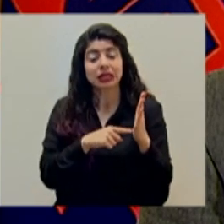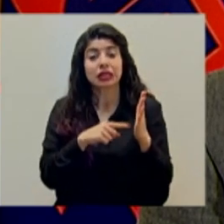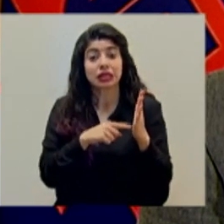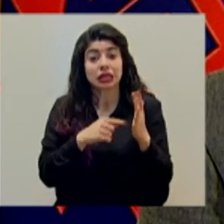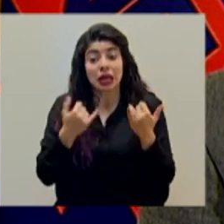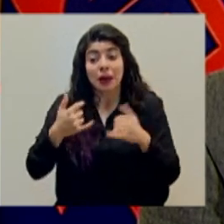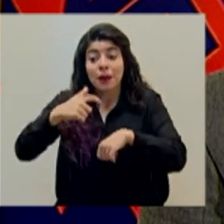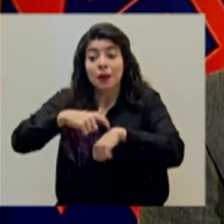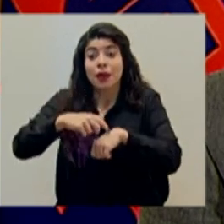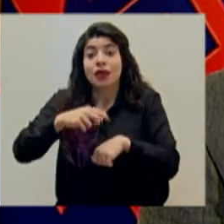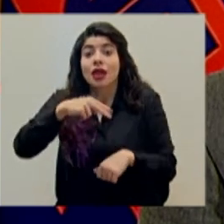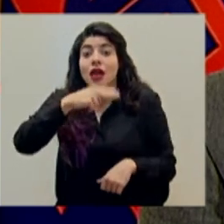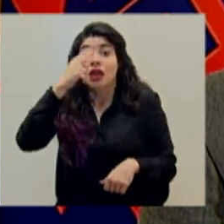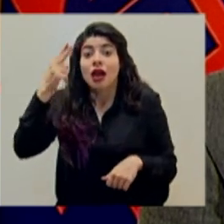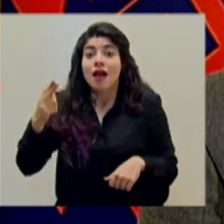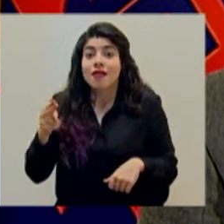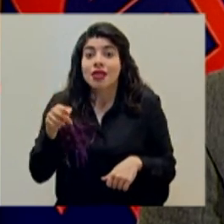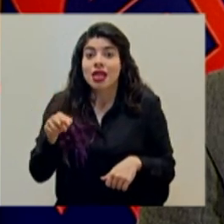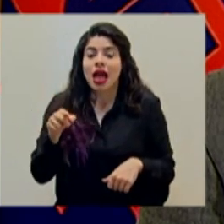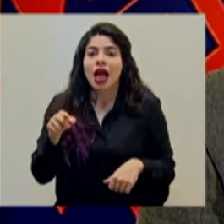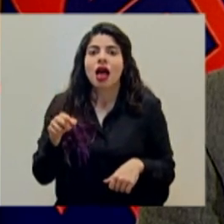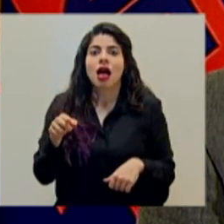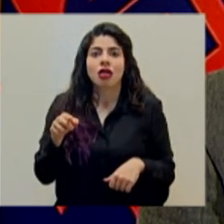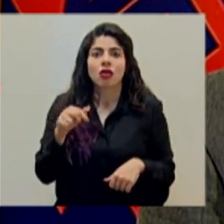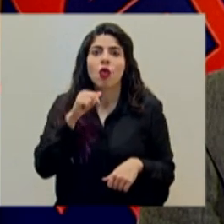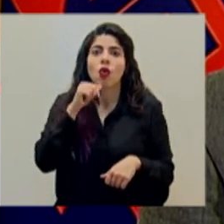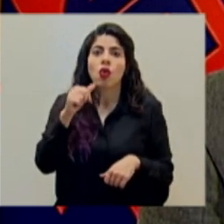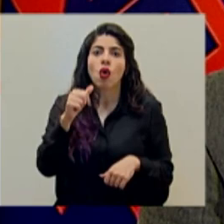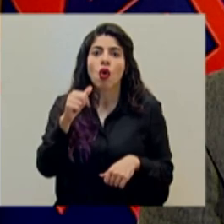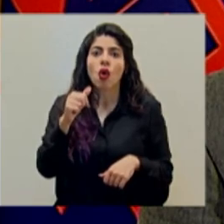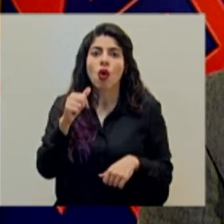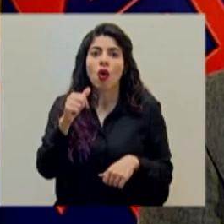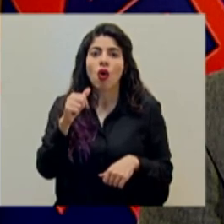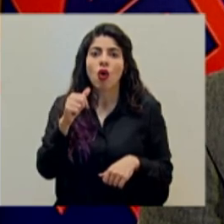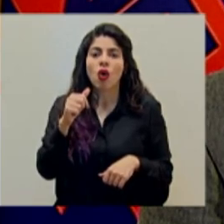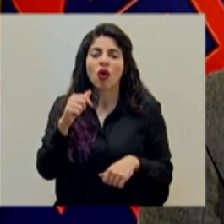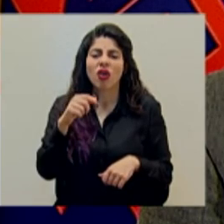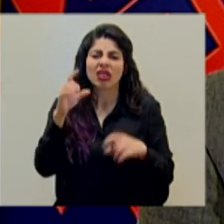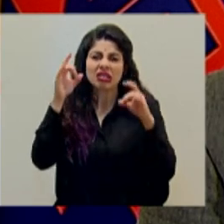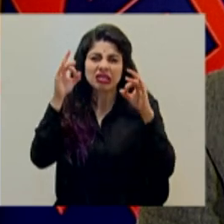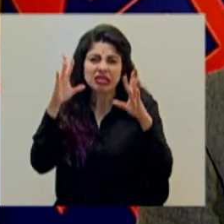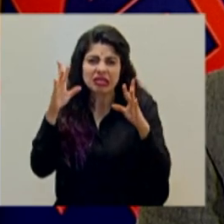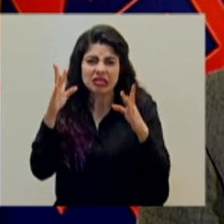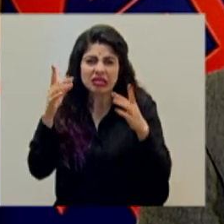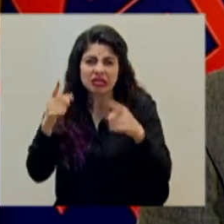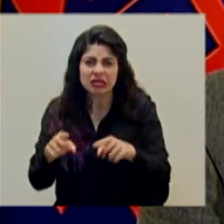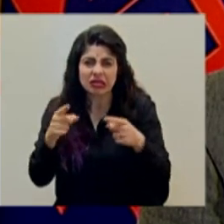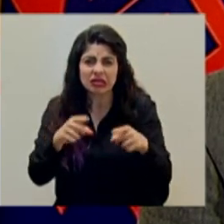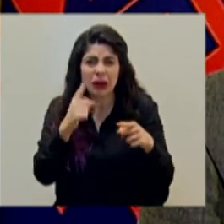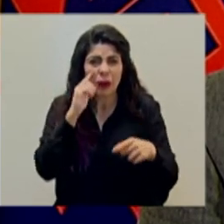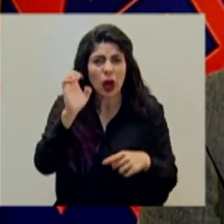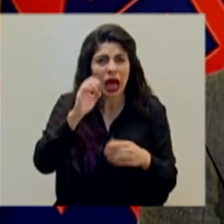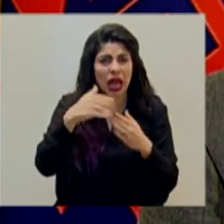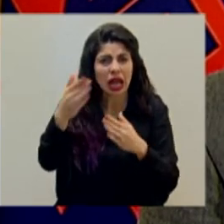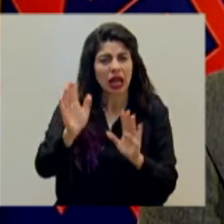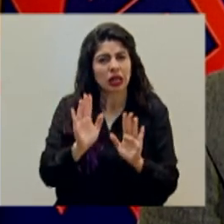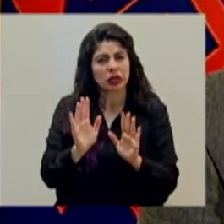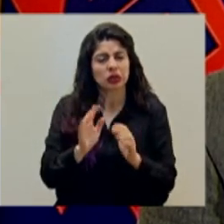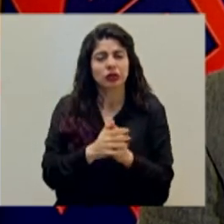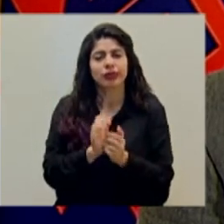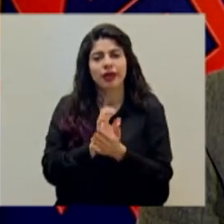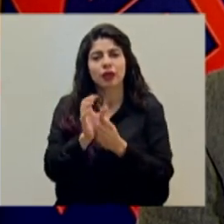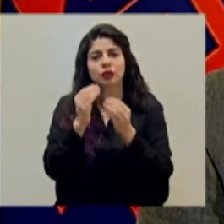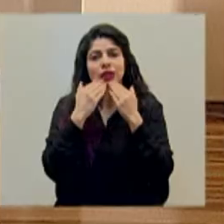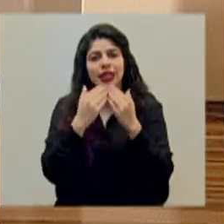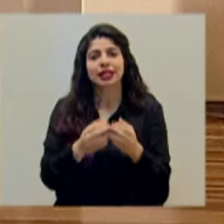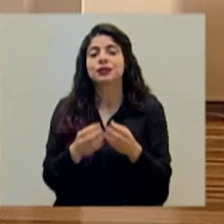que la época navideña no se encuentre opacada por los efectos que podríamos ver en el mes de enero. Muchas gracias